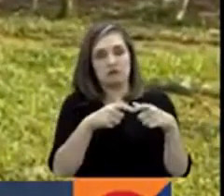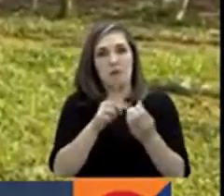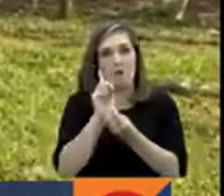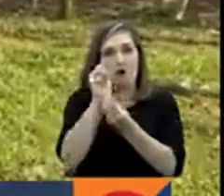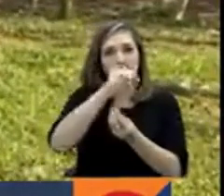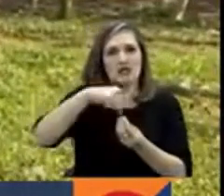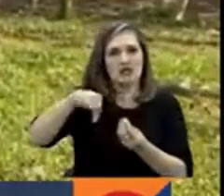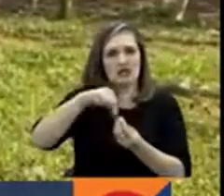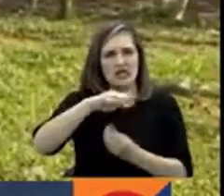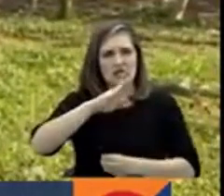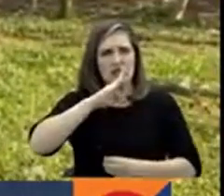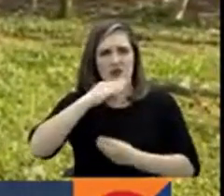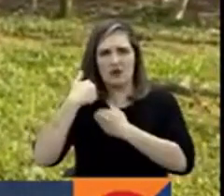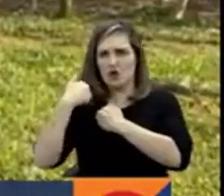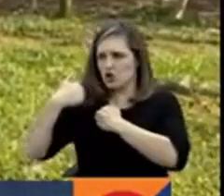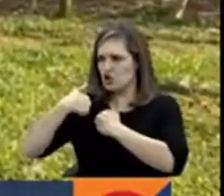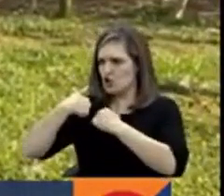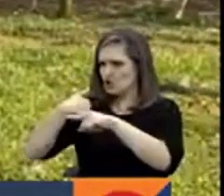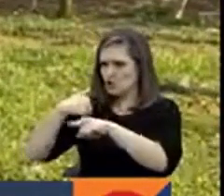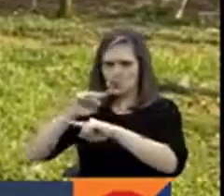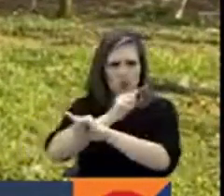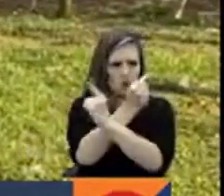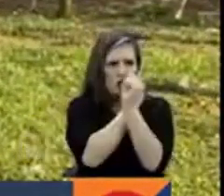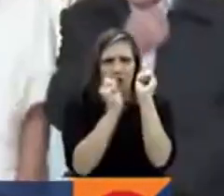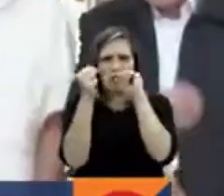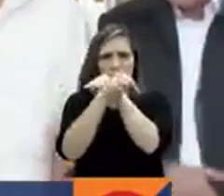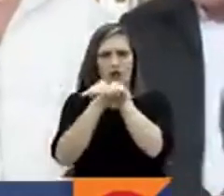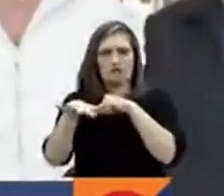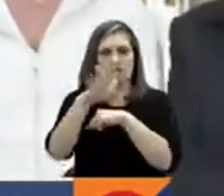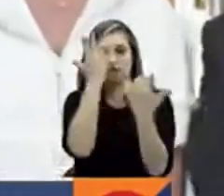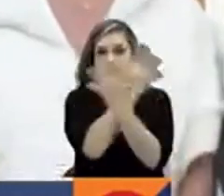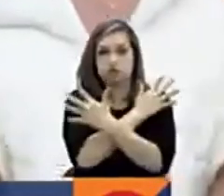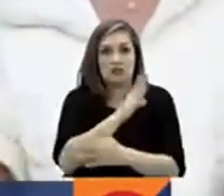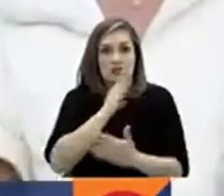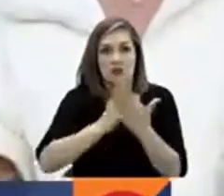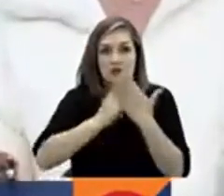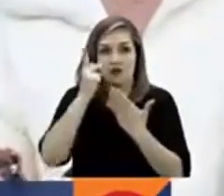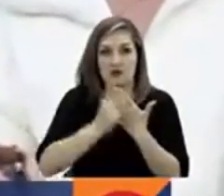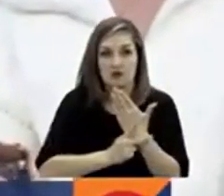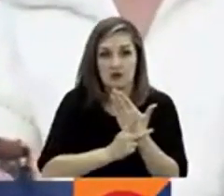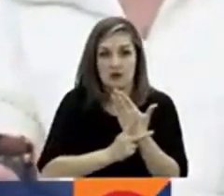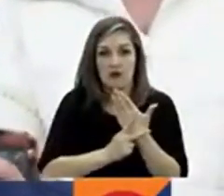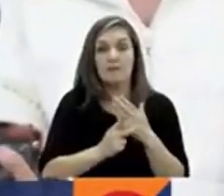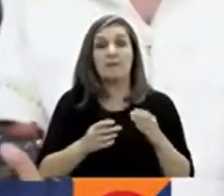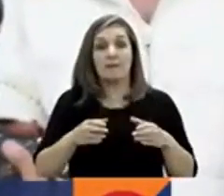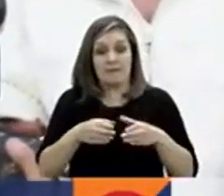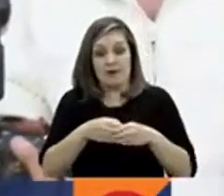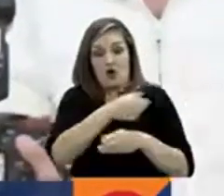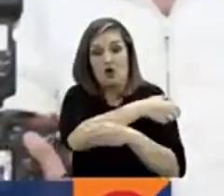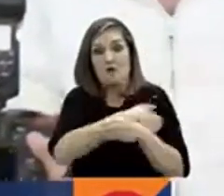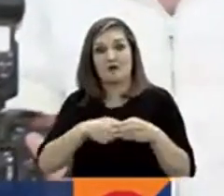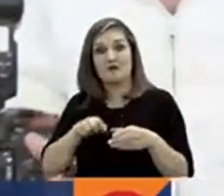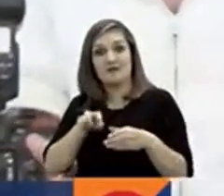a quién debe abordar la discusión de este proyecto. Por su parte, la presidenta de la Comisión Séptima de la Cámara de Representantes